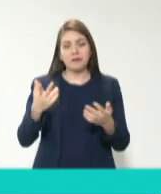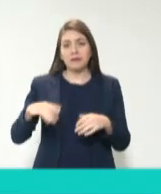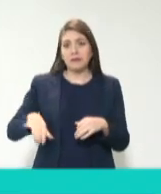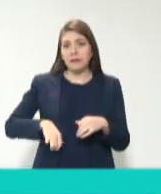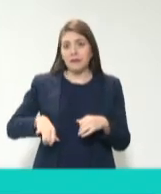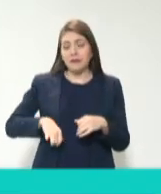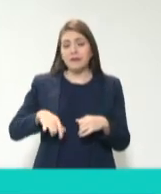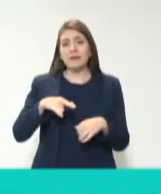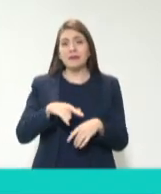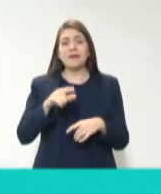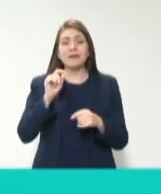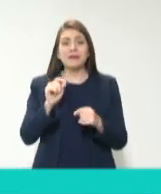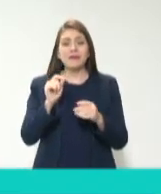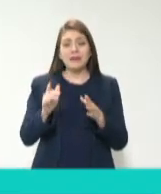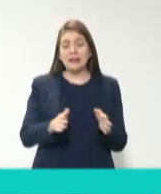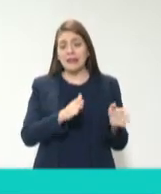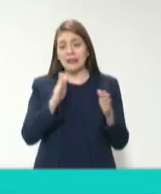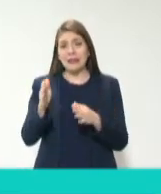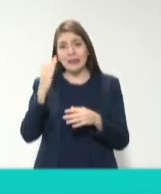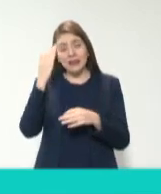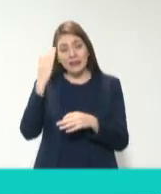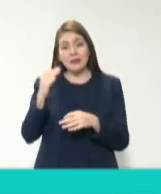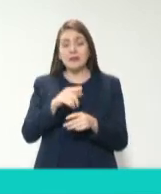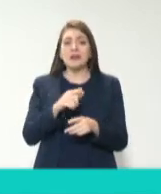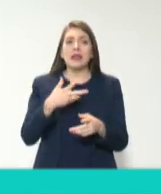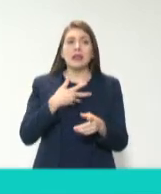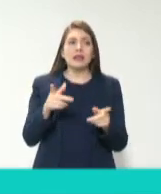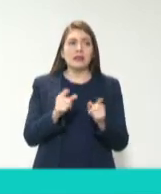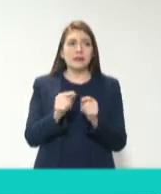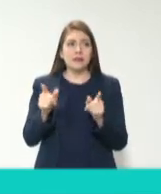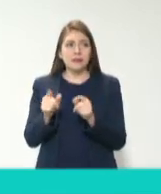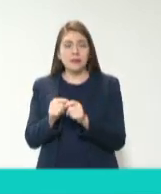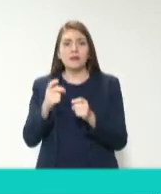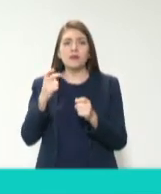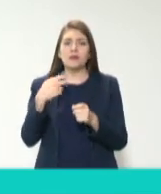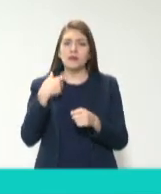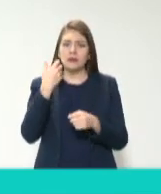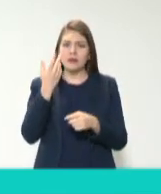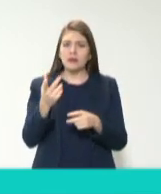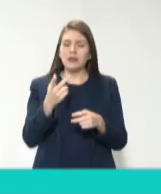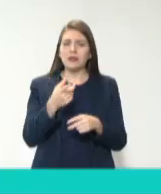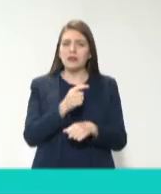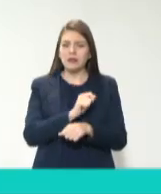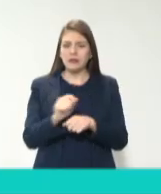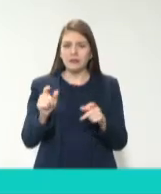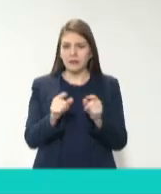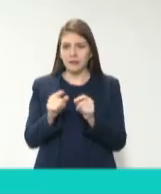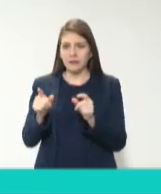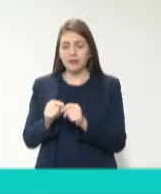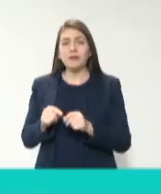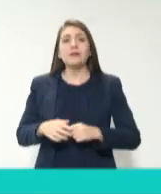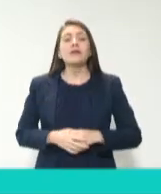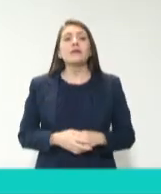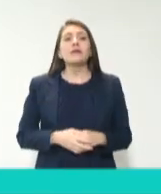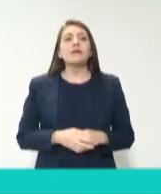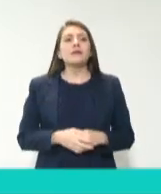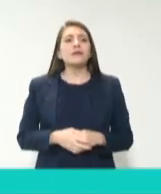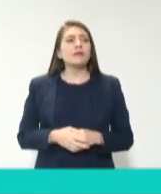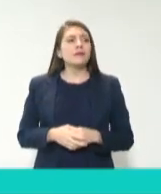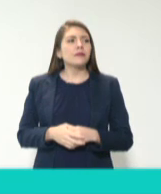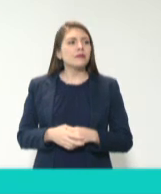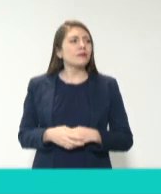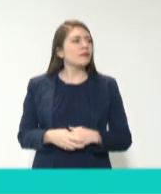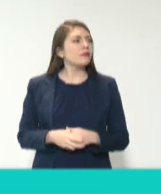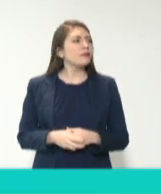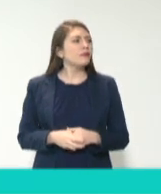Tenemos poquito tiempo, estamos un poco colgados de tiempo, eso. Entonces, voy a tratar de ser muy breve. Traje una… vámonos